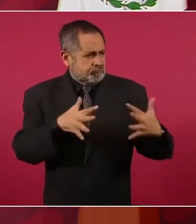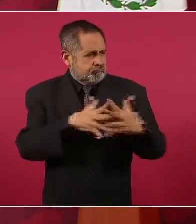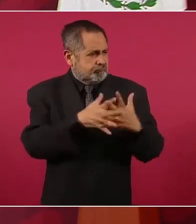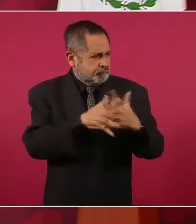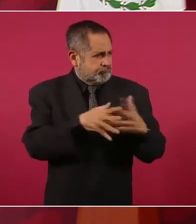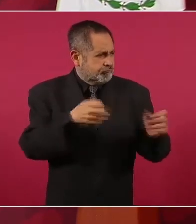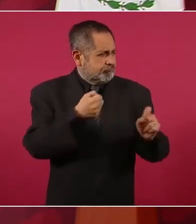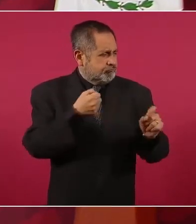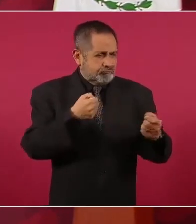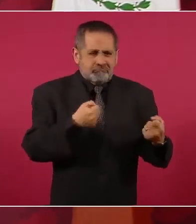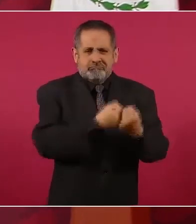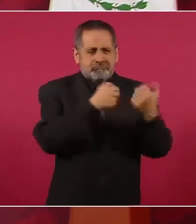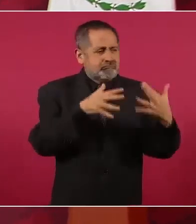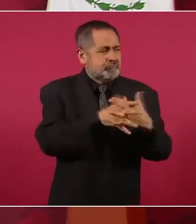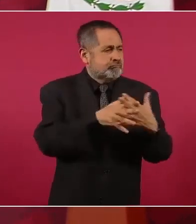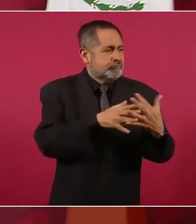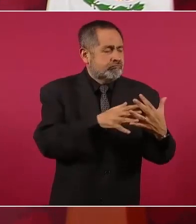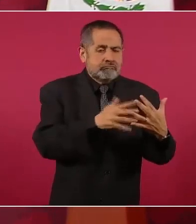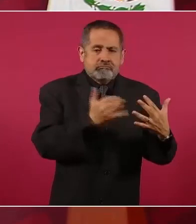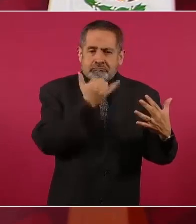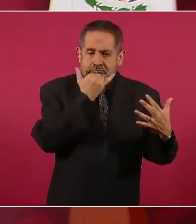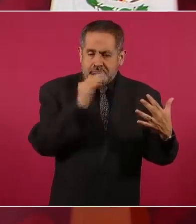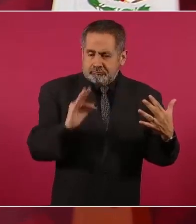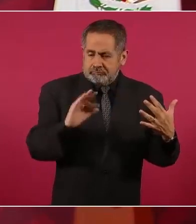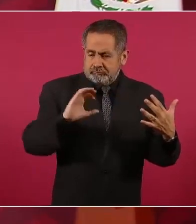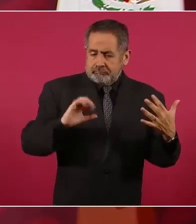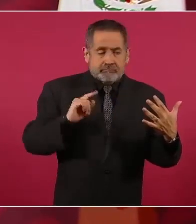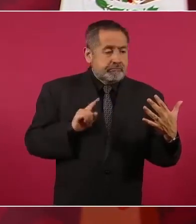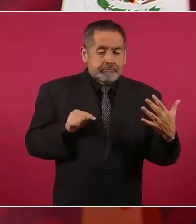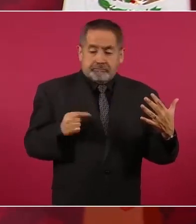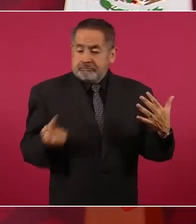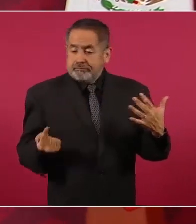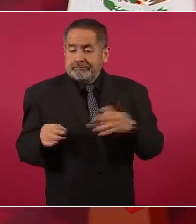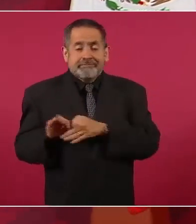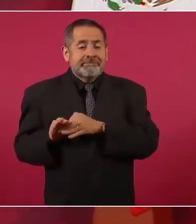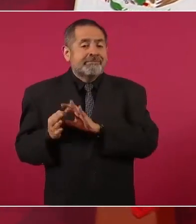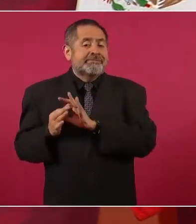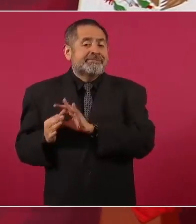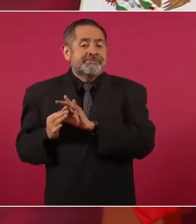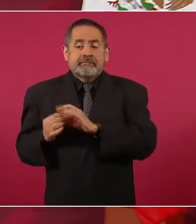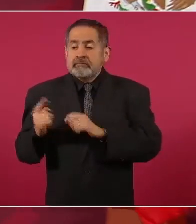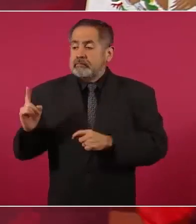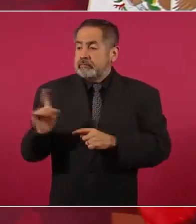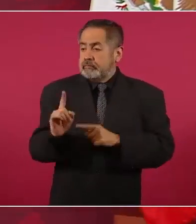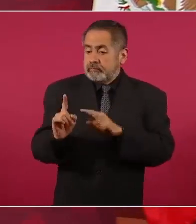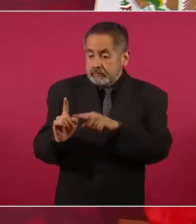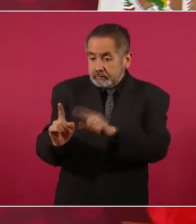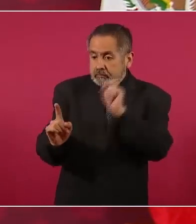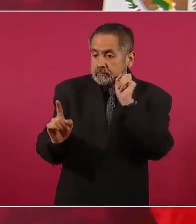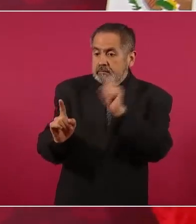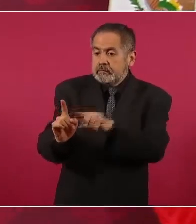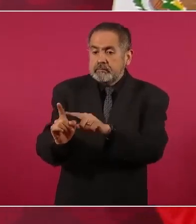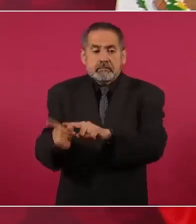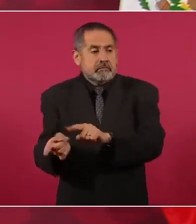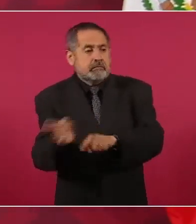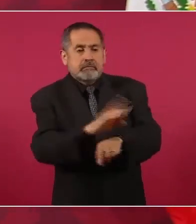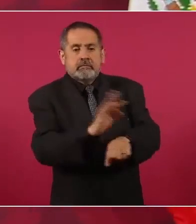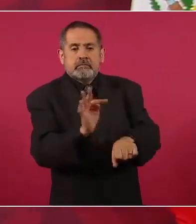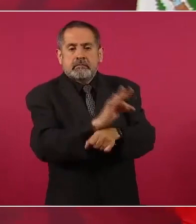fuerte, su brazo derecho, era el encargado de proteger